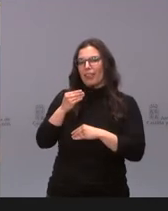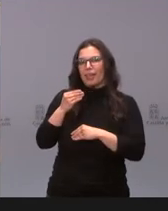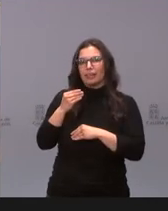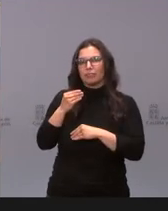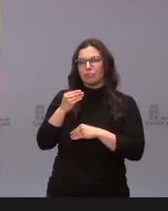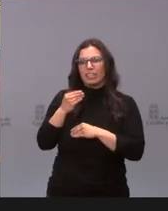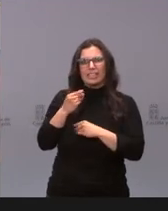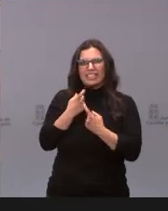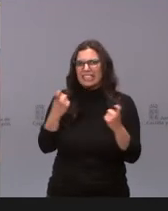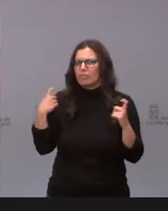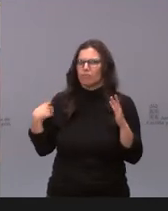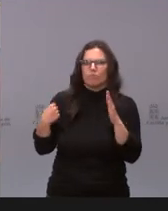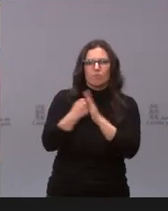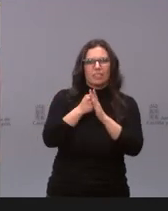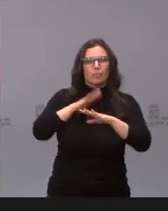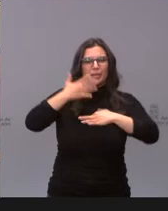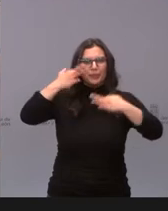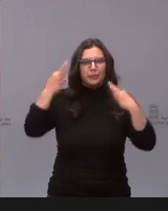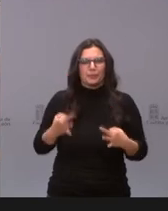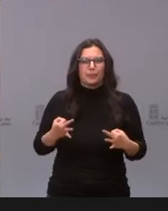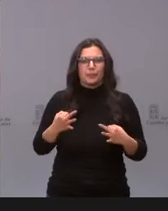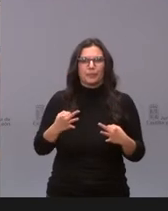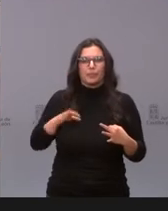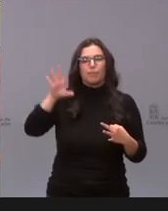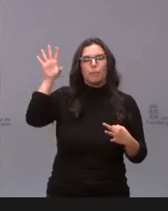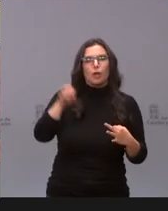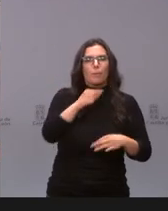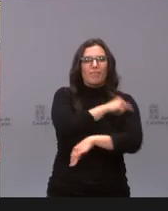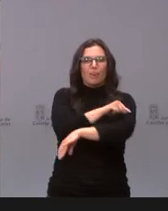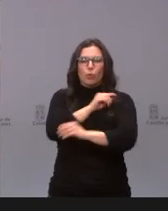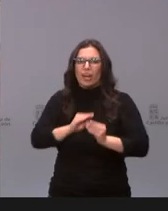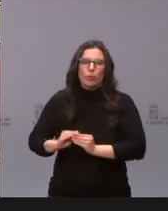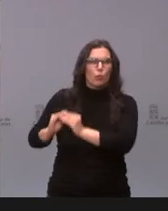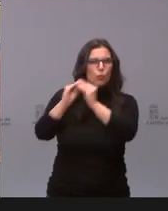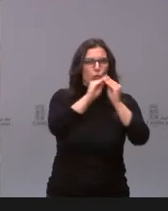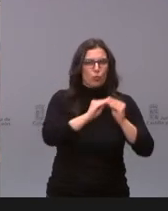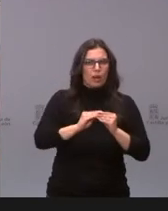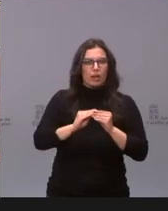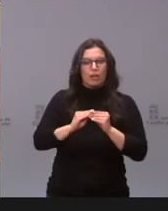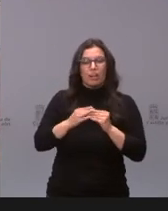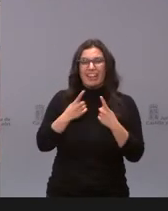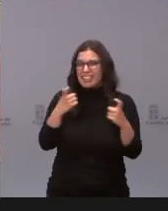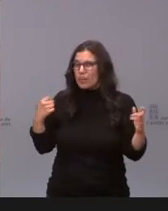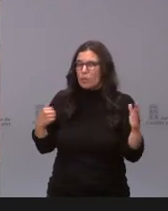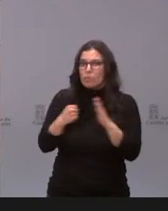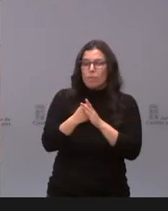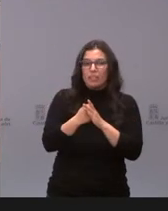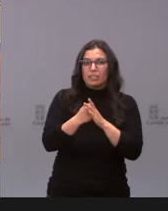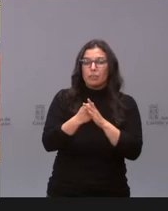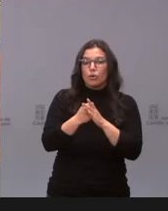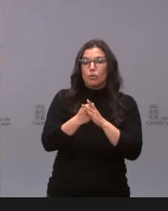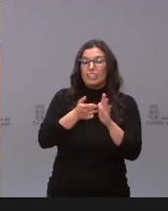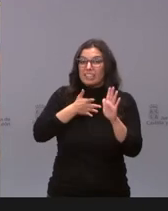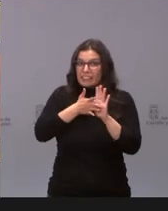para garantizar que hay una compra única de vacunas. En ese lo que sea necesario, no sé si a efectos prácticos,